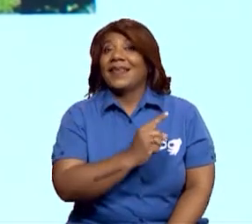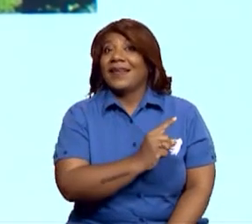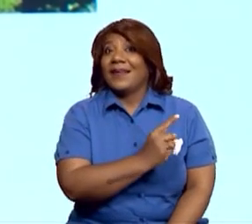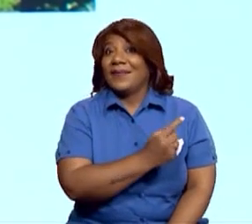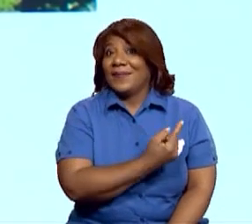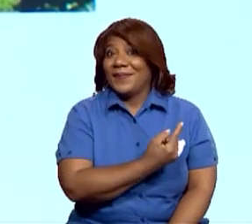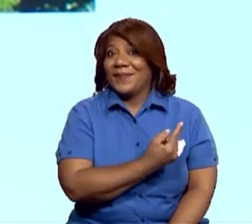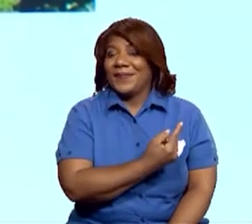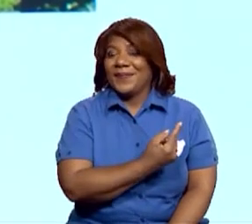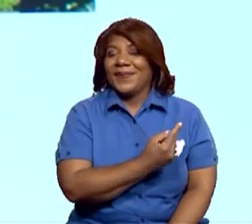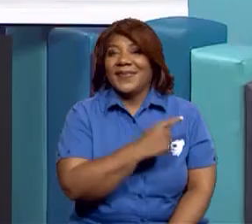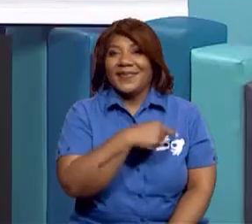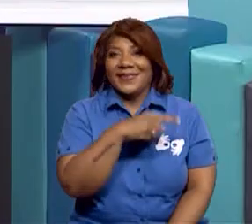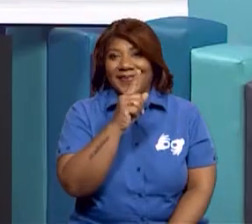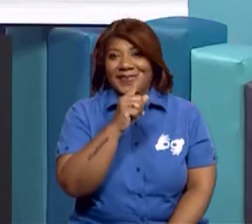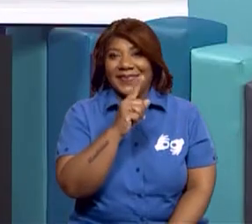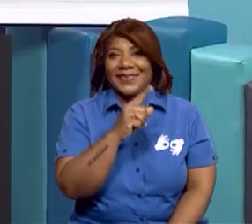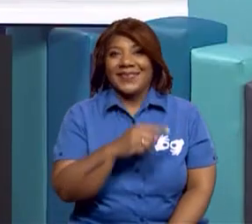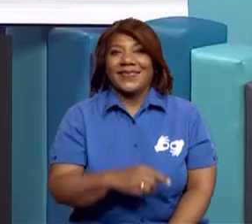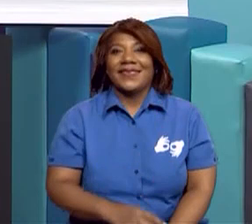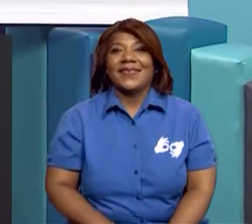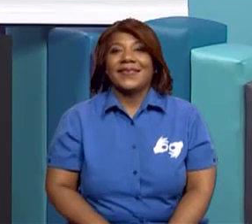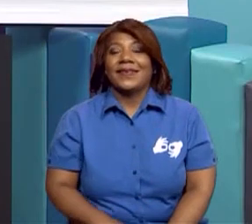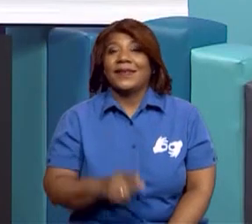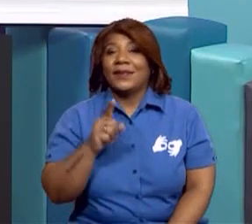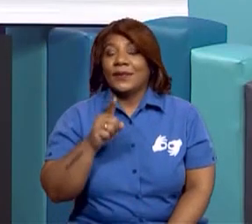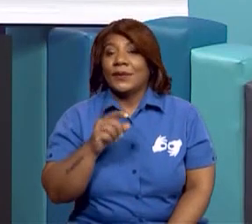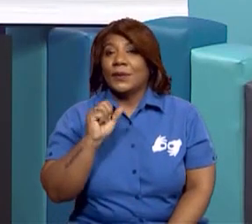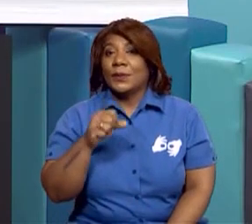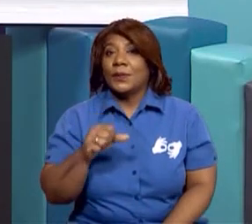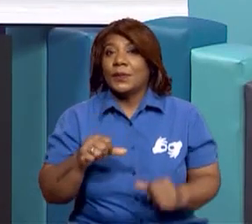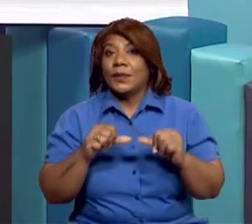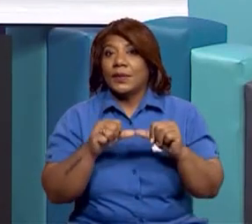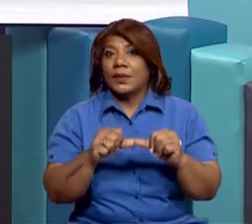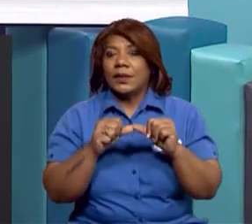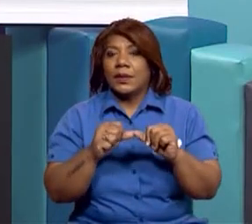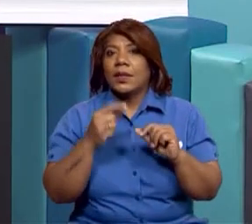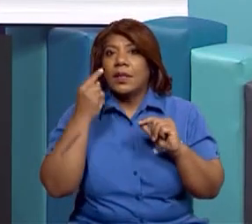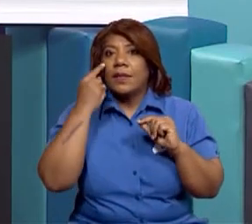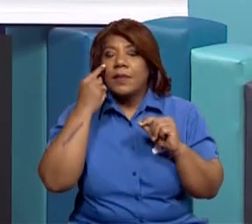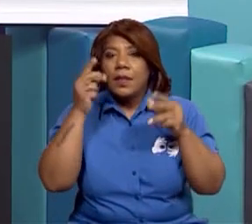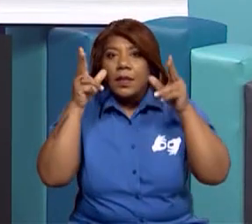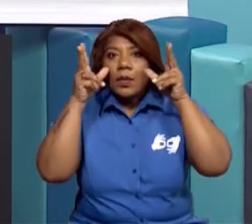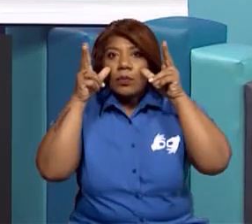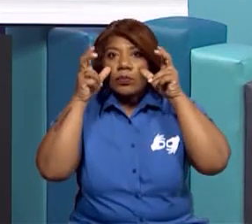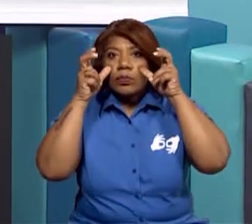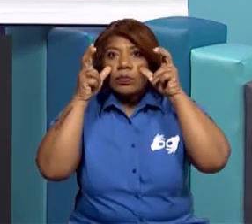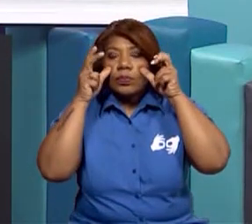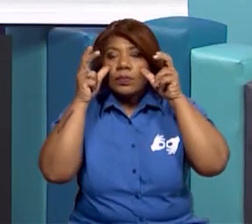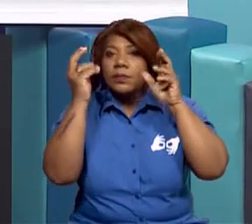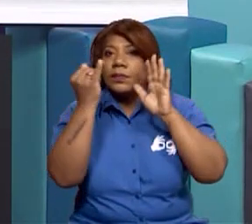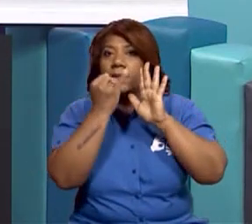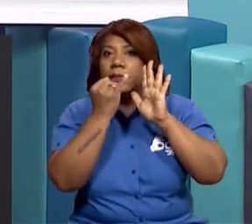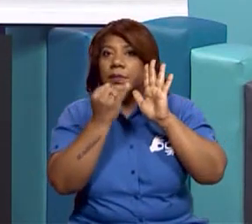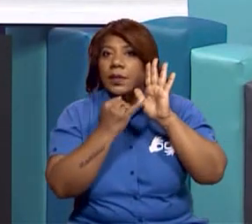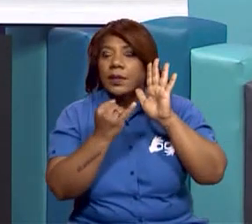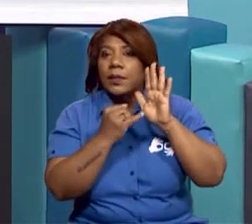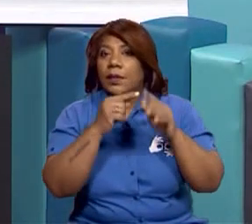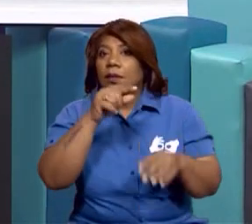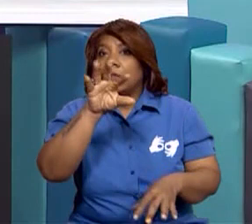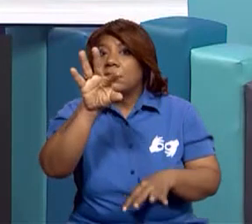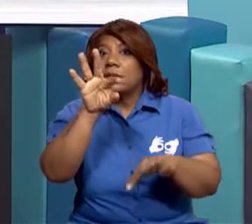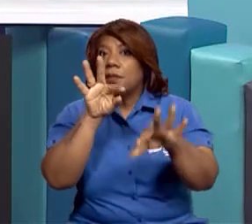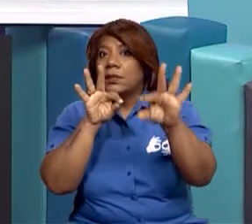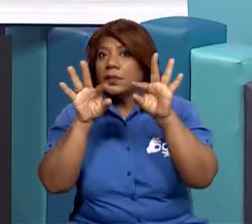Le colocamos su ganchito. De esta forma vas a poder continuar observando las demás imágenes que tenemos acá.